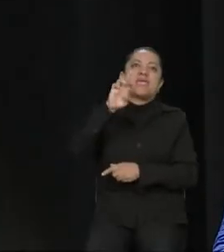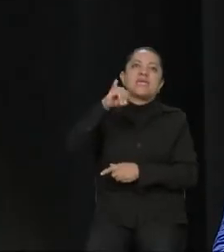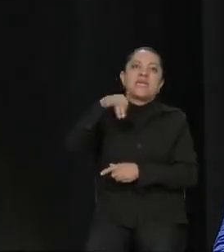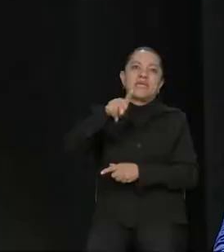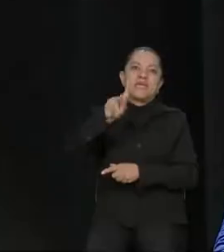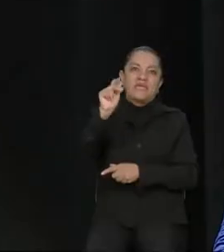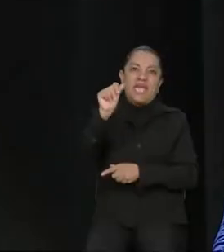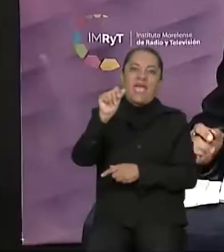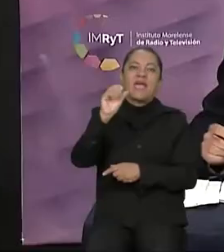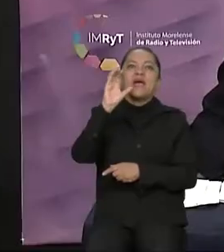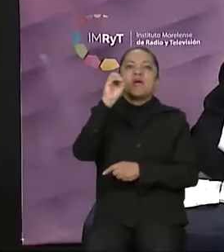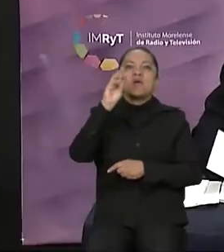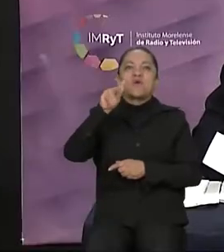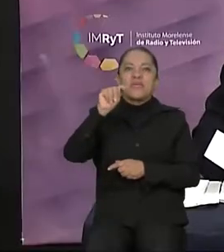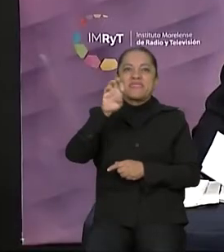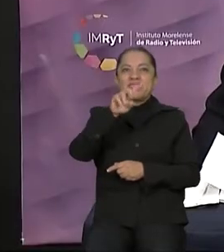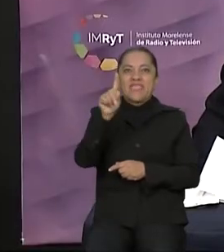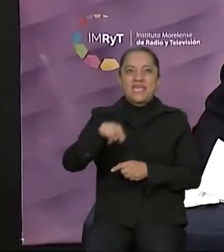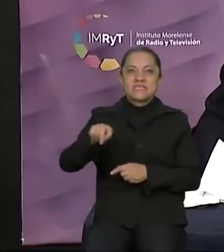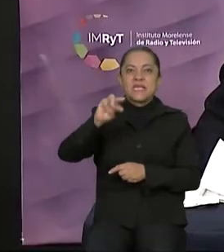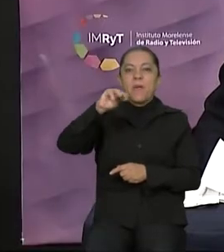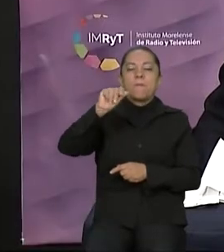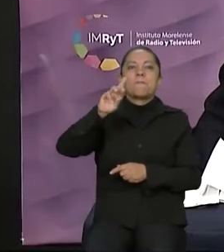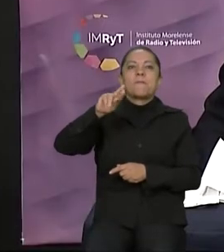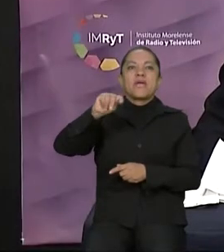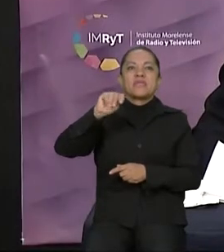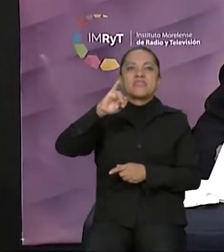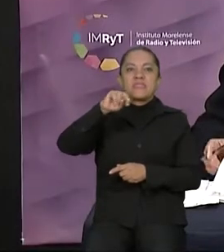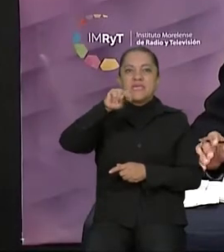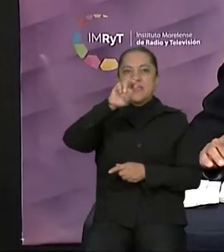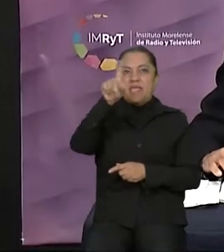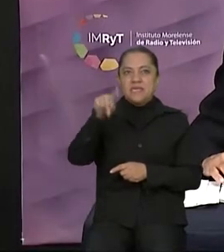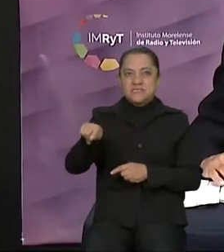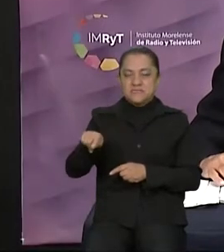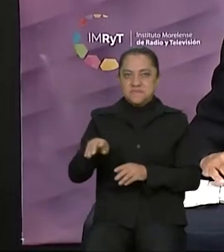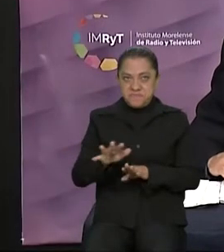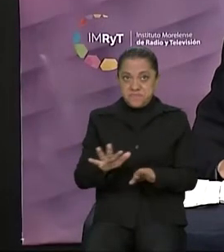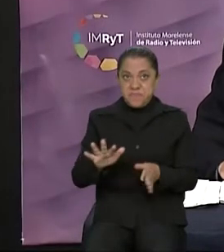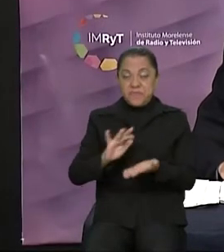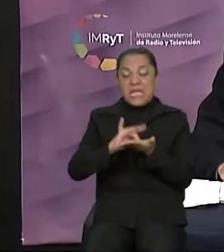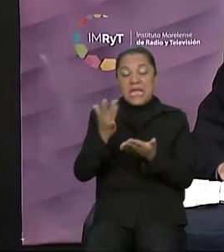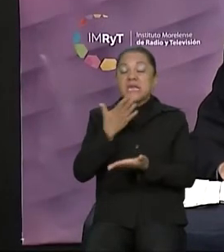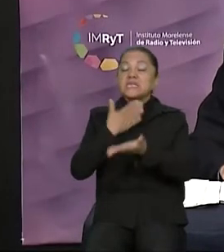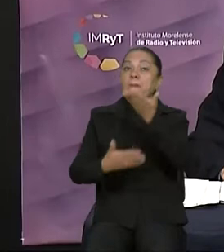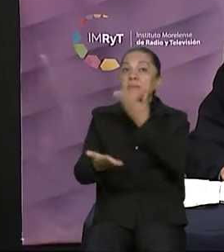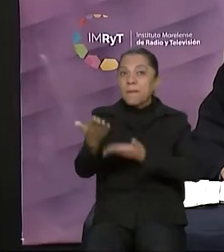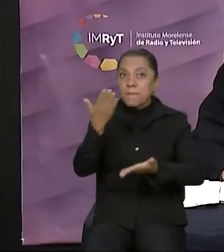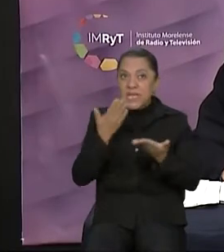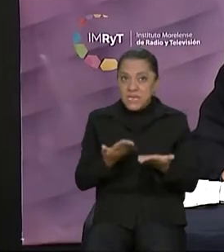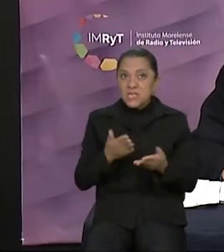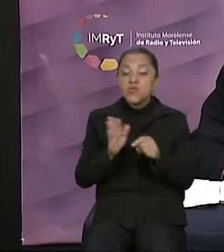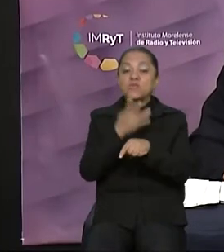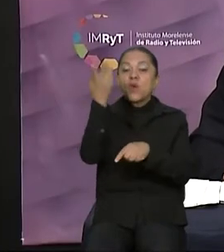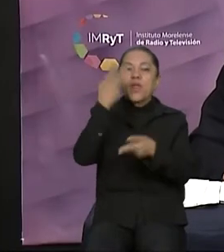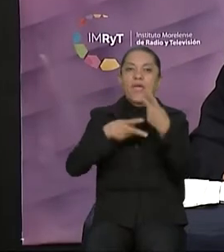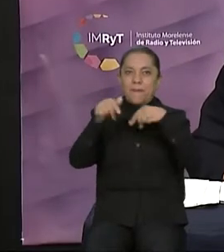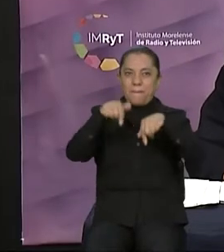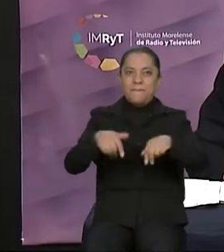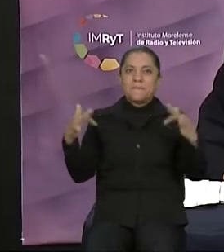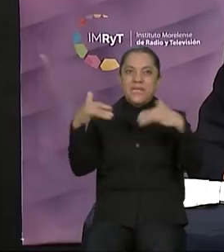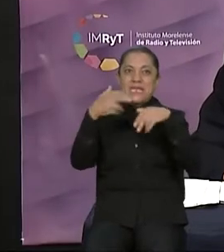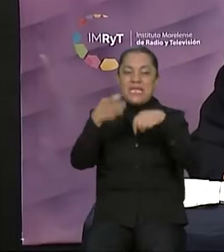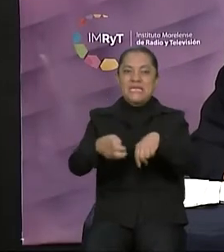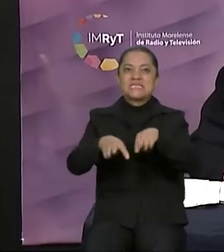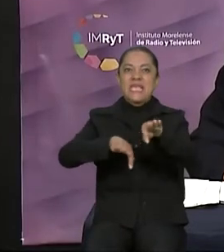sus órdenes. Pues sean muy bienvenidos y agradecemos la asistencia a este ejercicio que tiene por objeto proporcionar